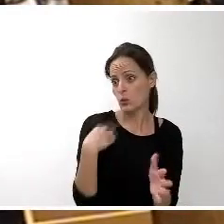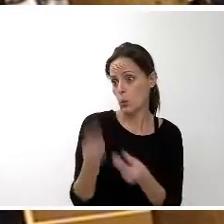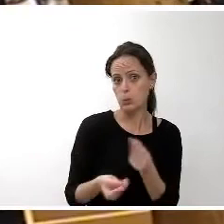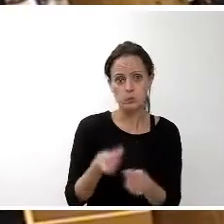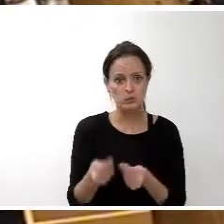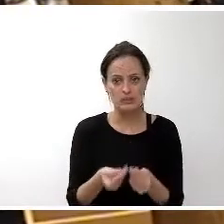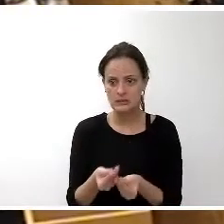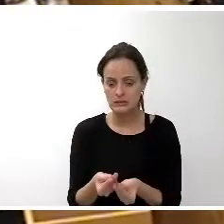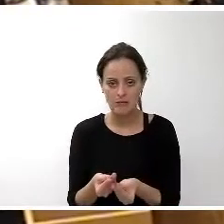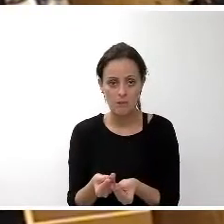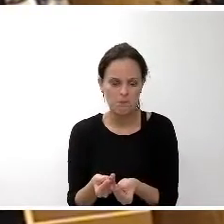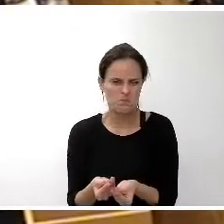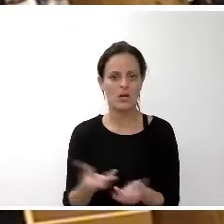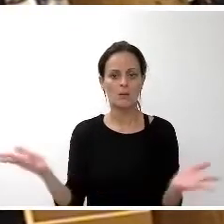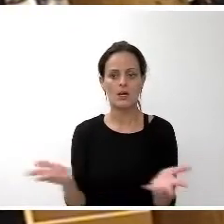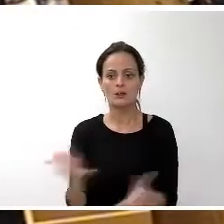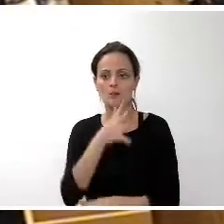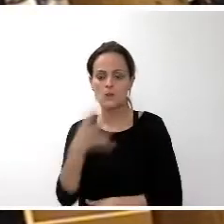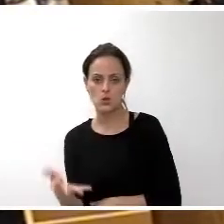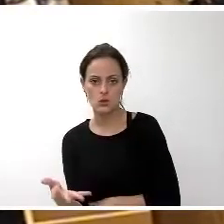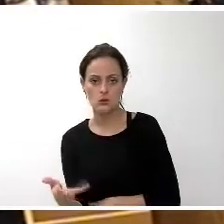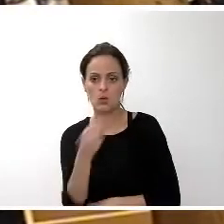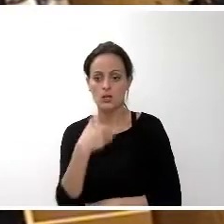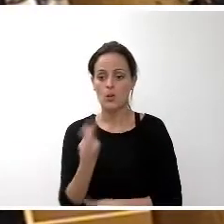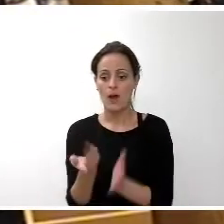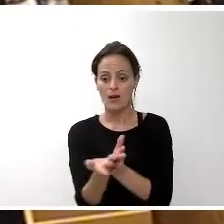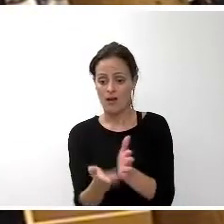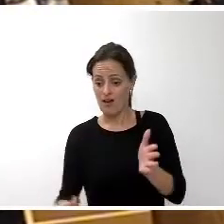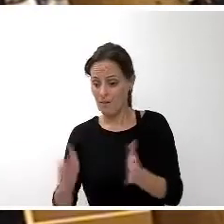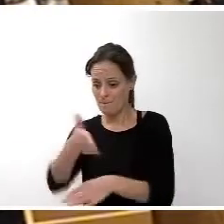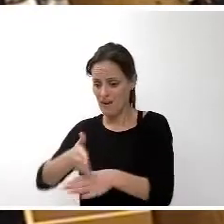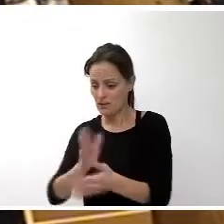servicio, tras el derrumbe de parte de su cubierta.